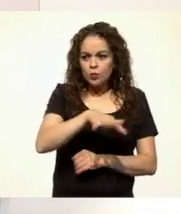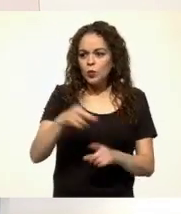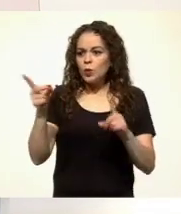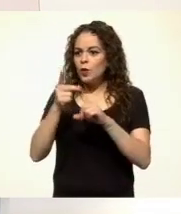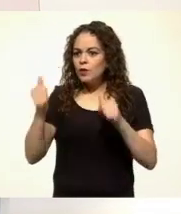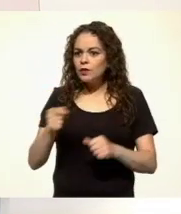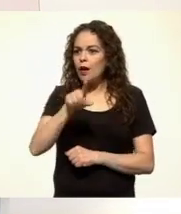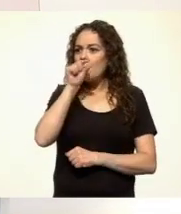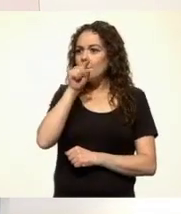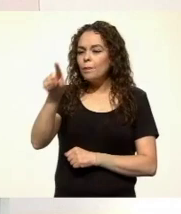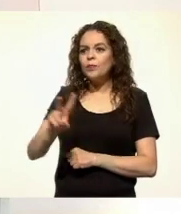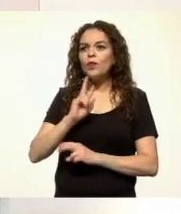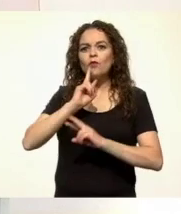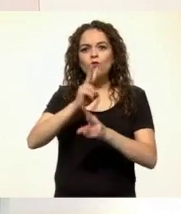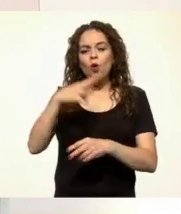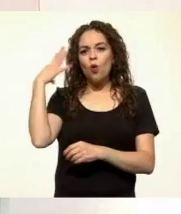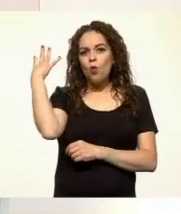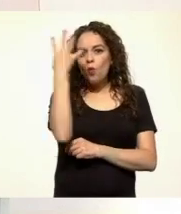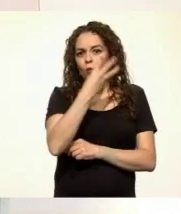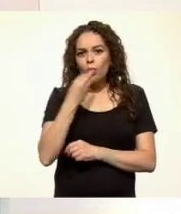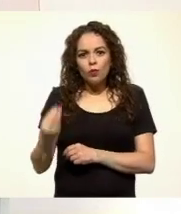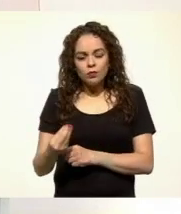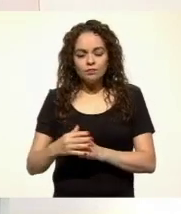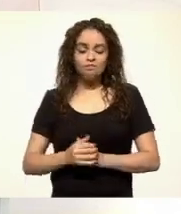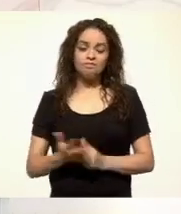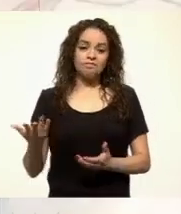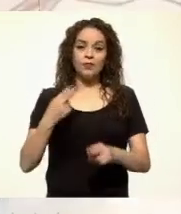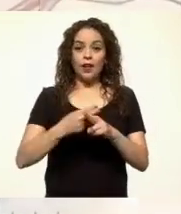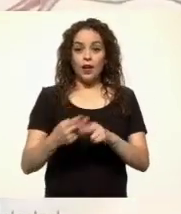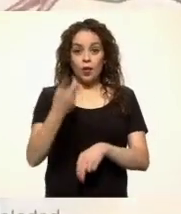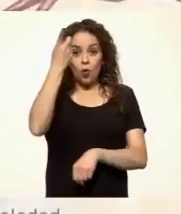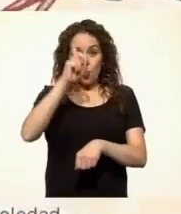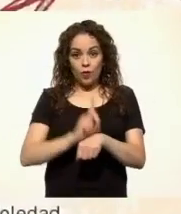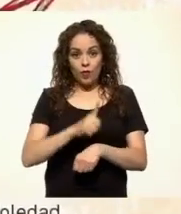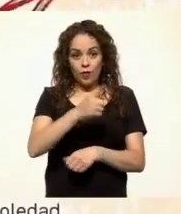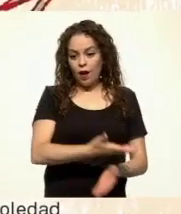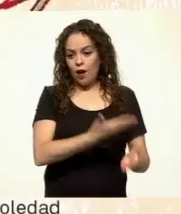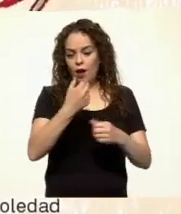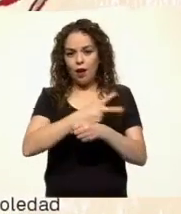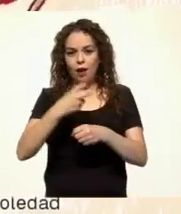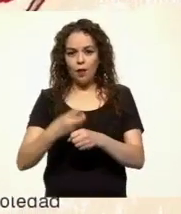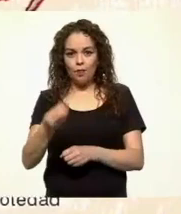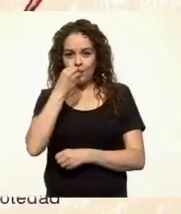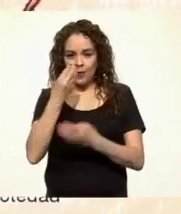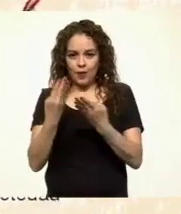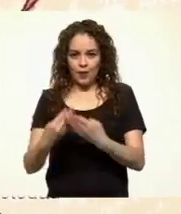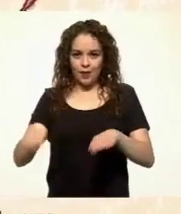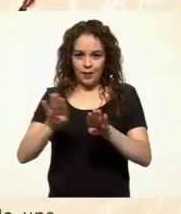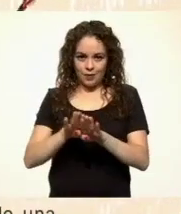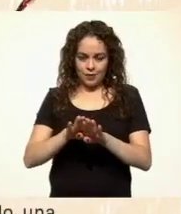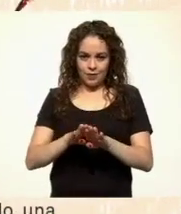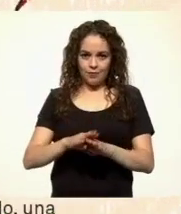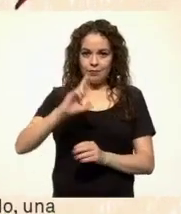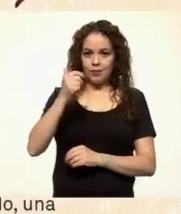bella voz. Hasta que una noche fue invitado a cenar a casa de Chaxiritsip. A la mitad de la